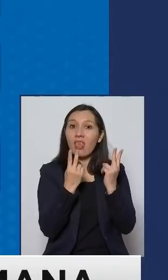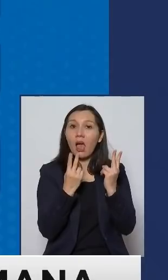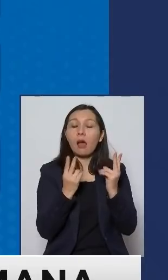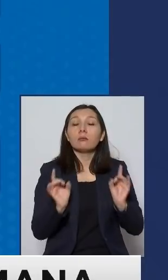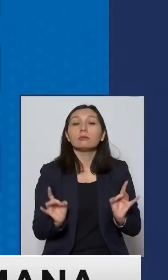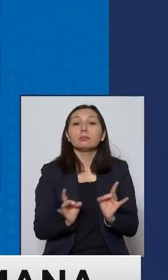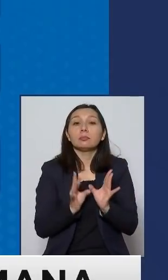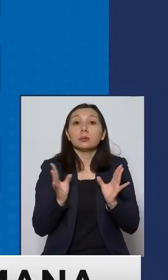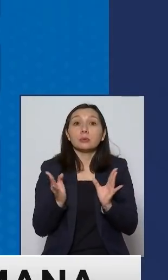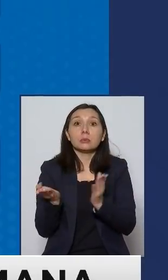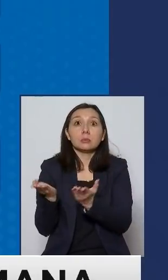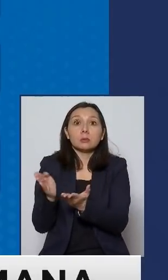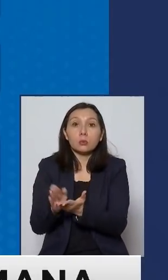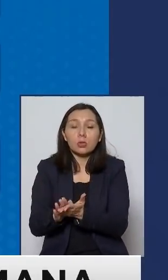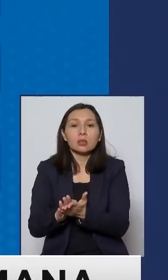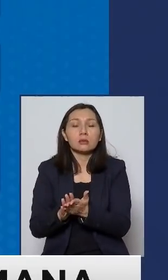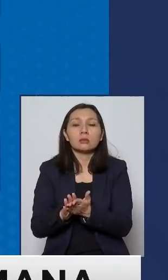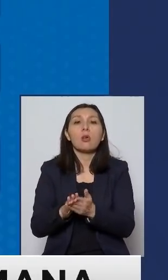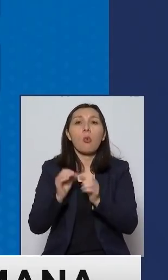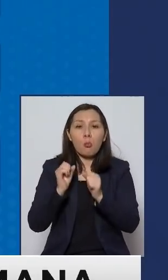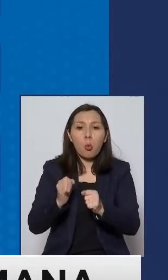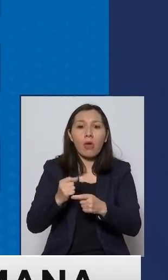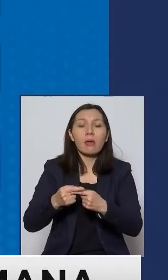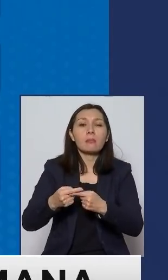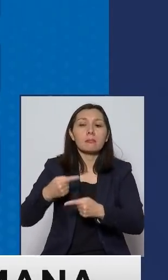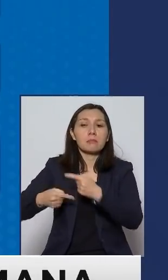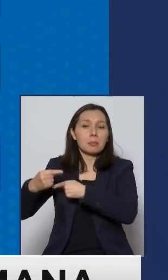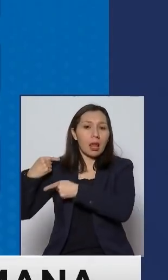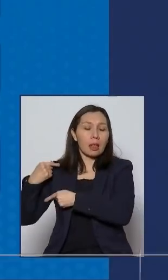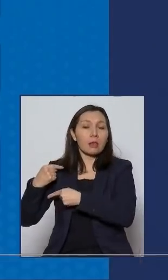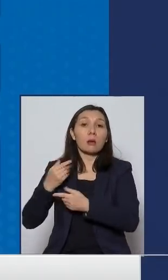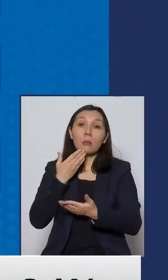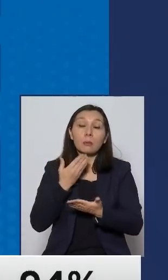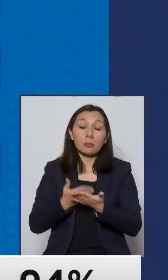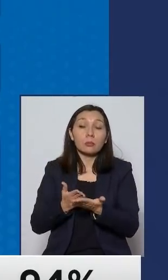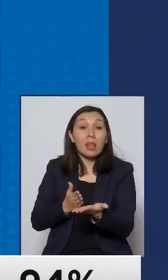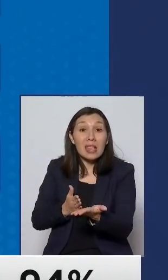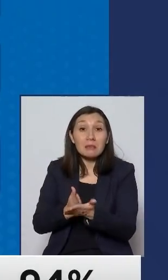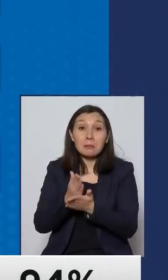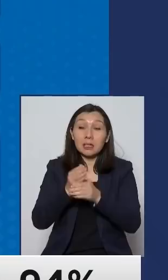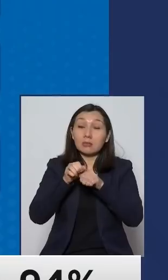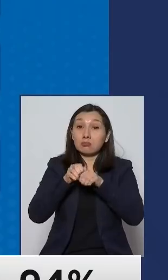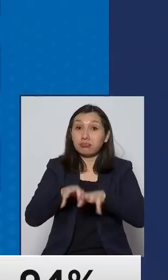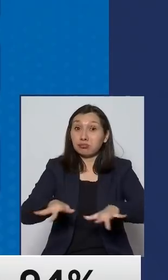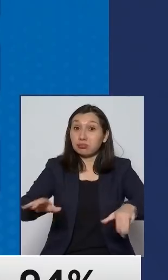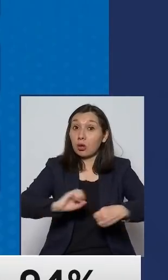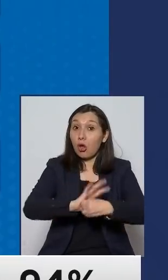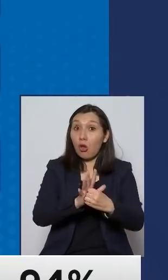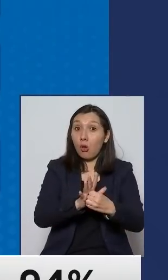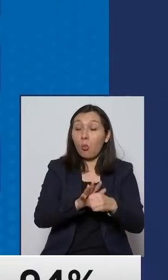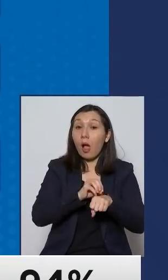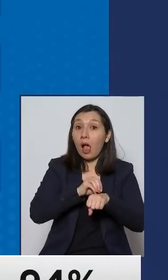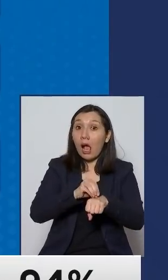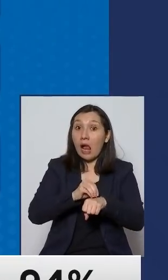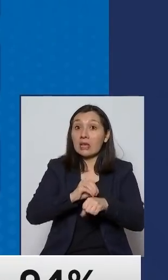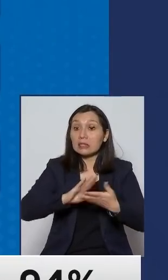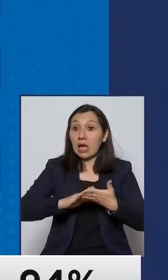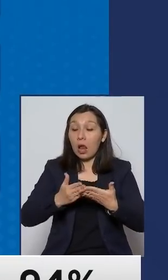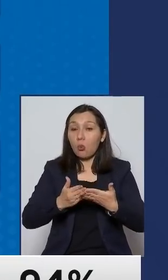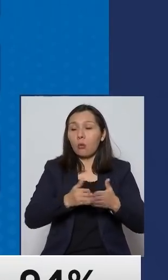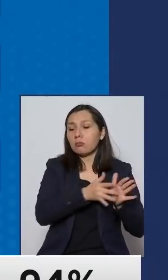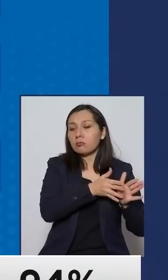tiene efecto retroactivo desde que se inició la pandemia la alerta sanitaria